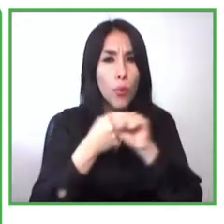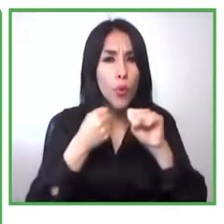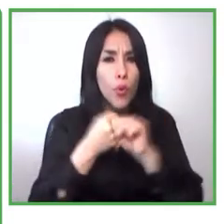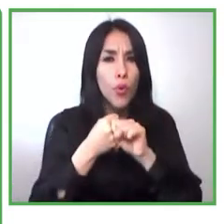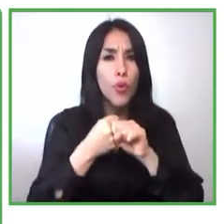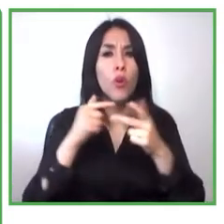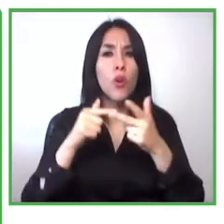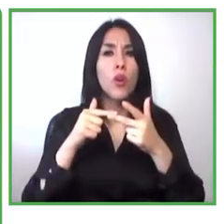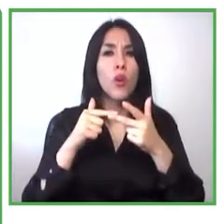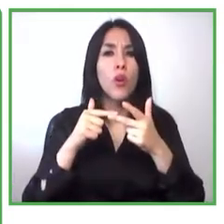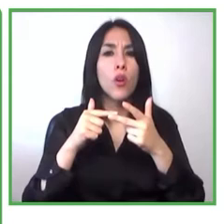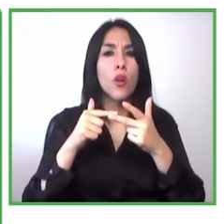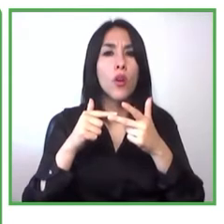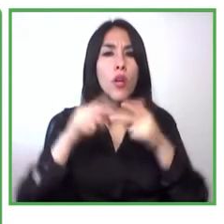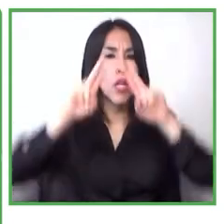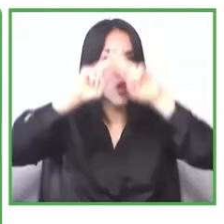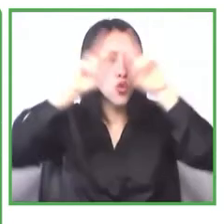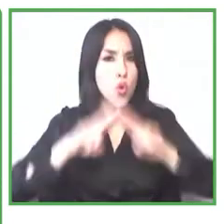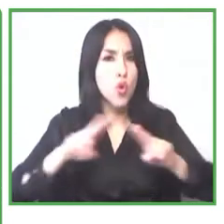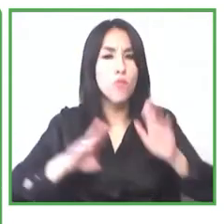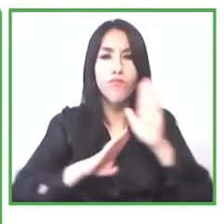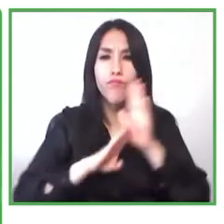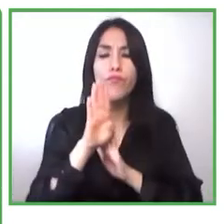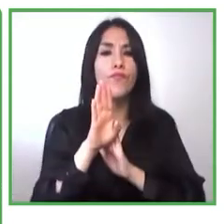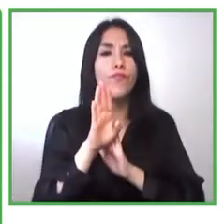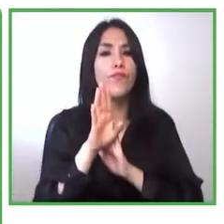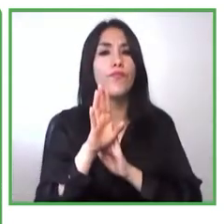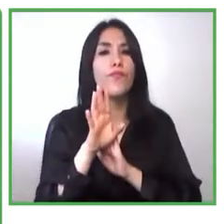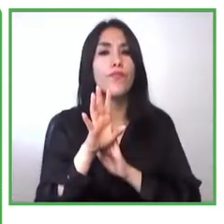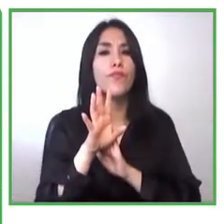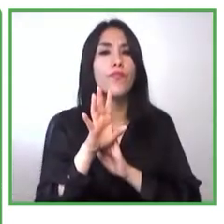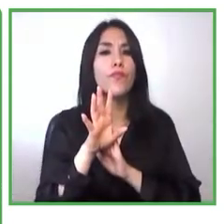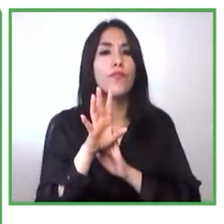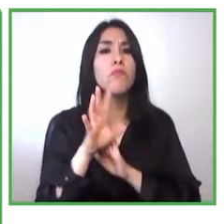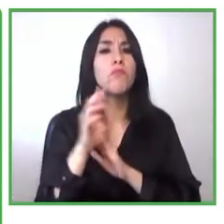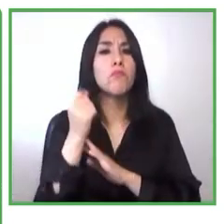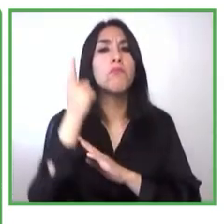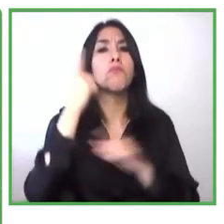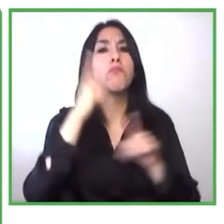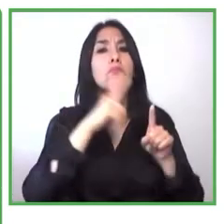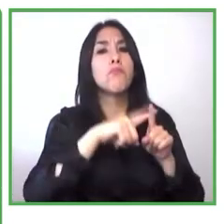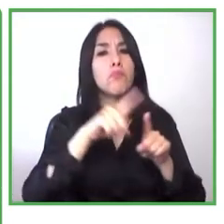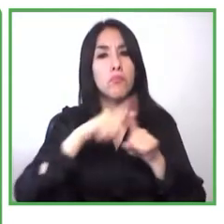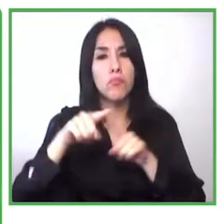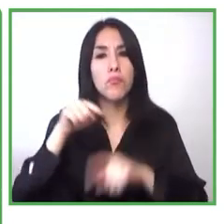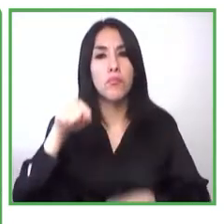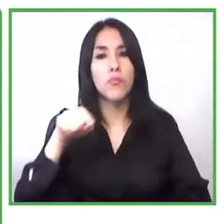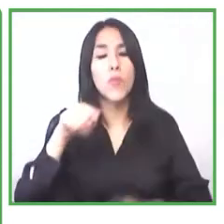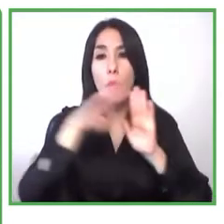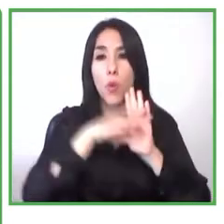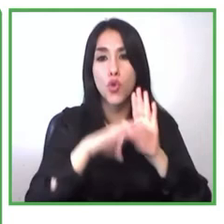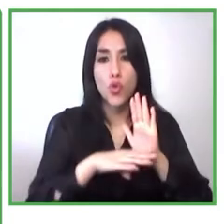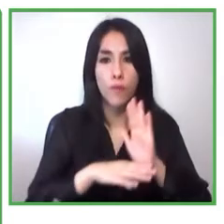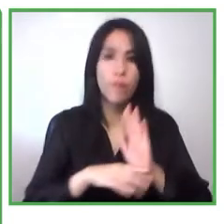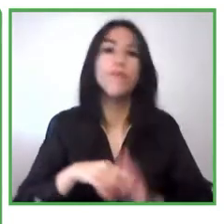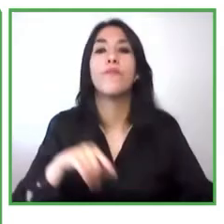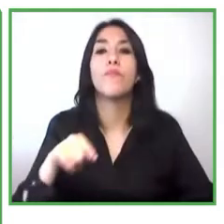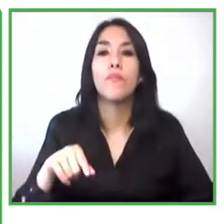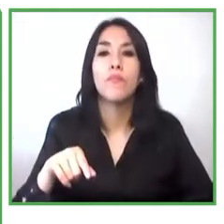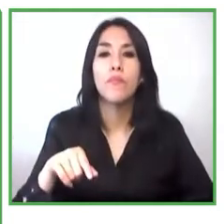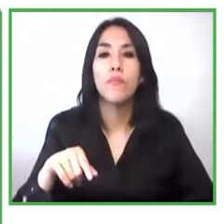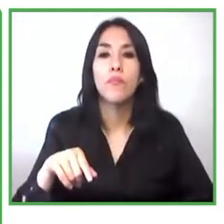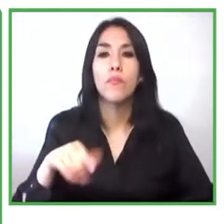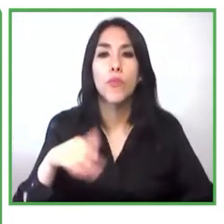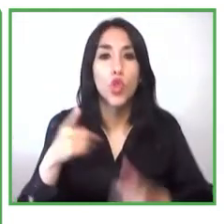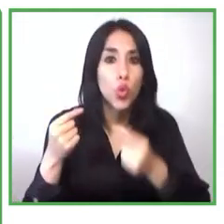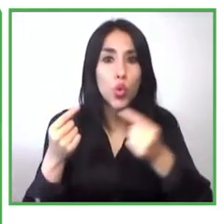revisamos que otros proyectos de emprendimiento hechos por el banco hechos por las cámaras de comercio en Colombia por otras